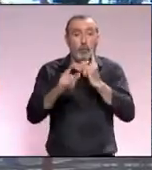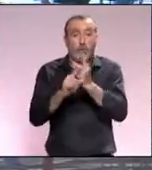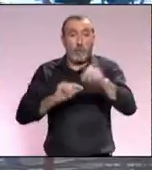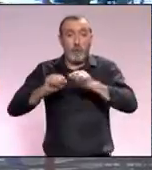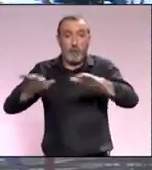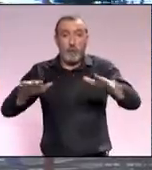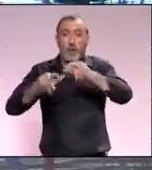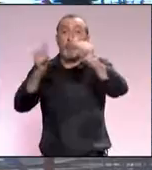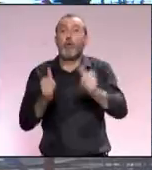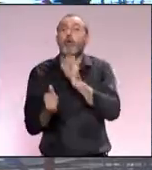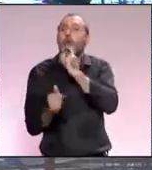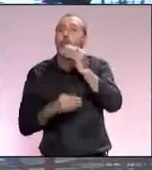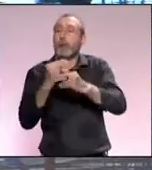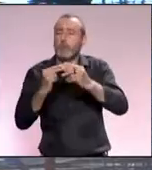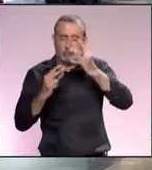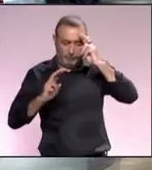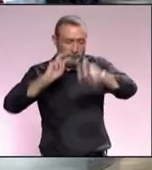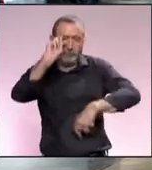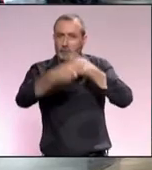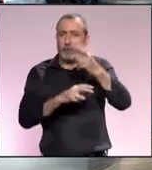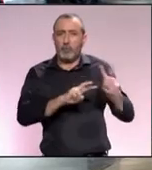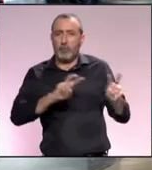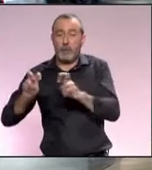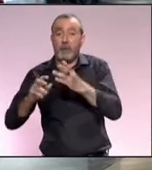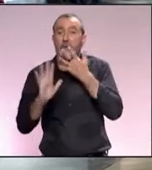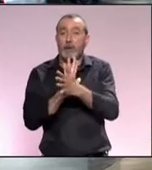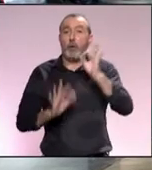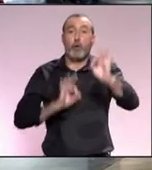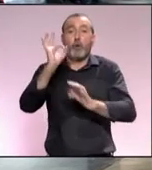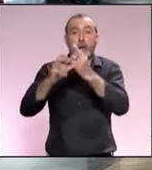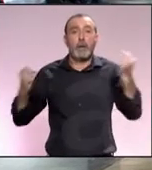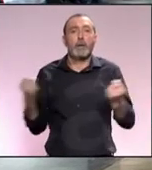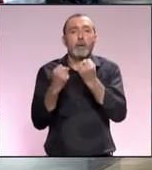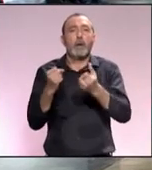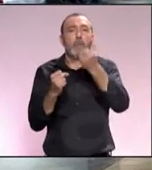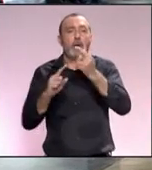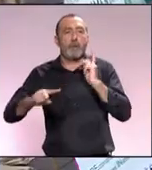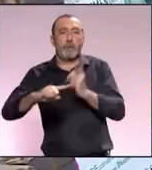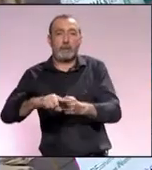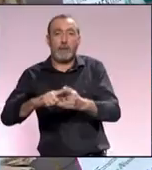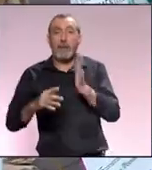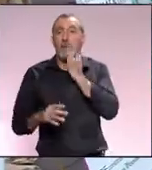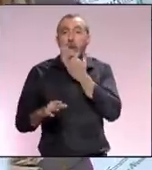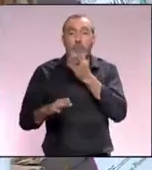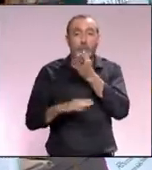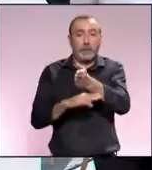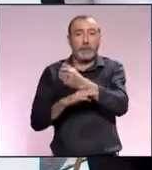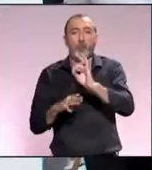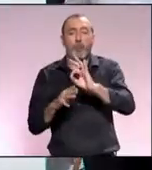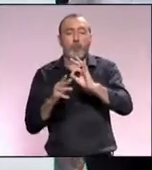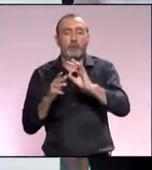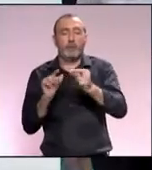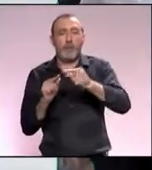pandemia supuso que el formato se reinventara y ha supuesto que la organización de este evento sea de manera híbrida tanto presencial